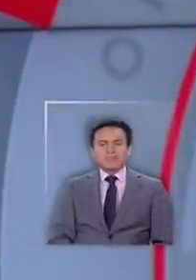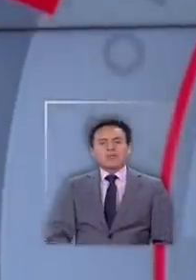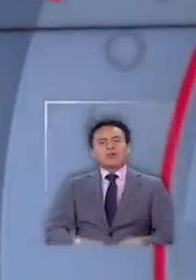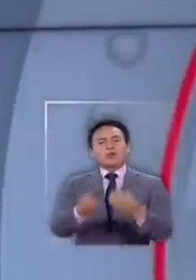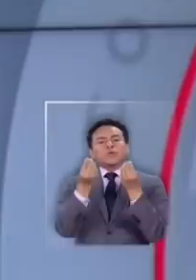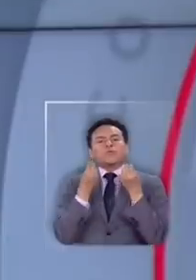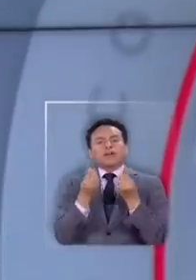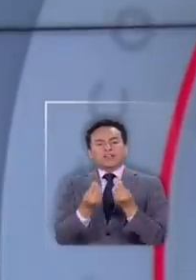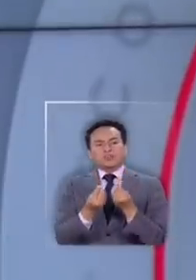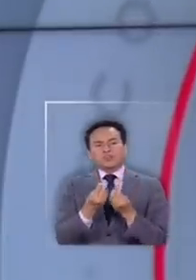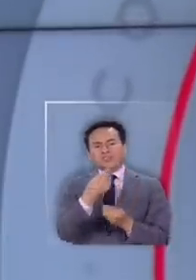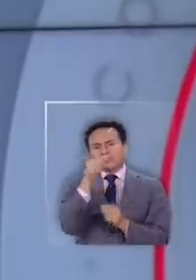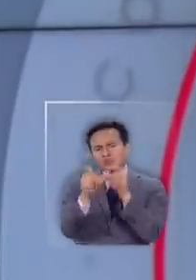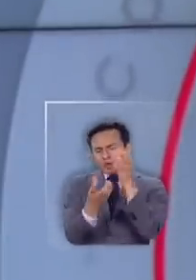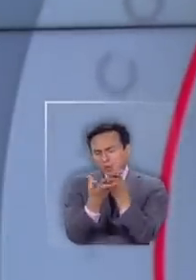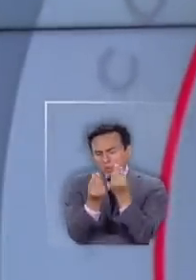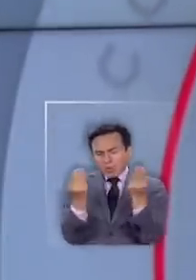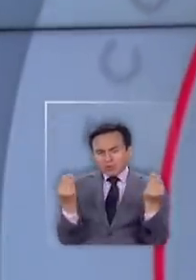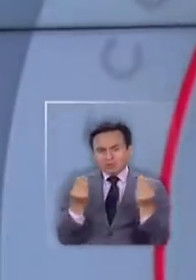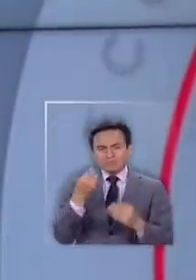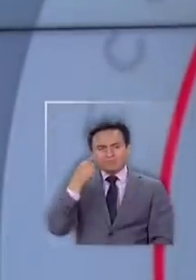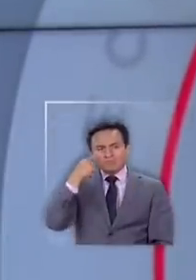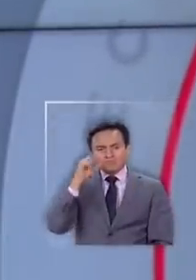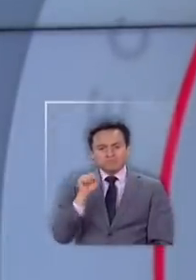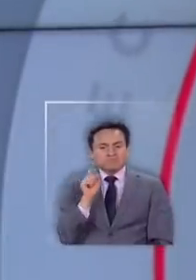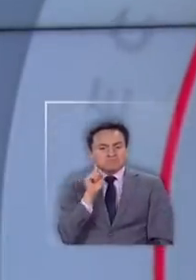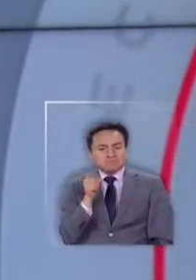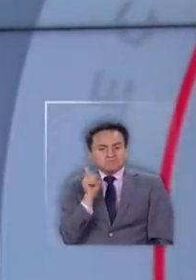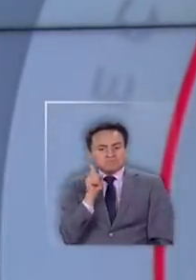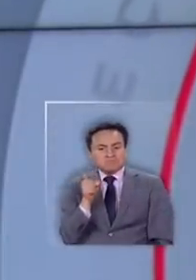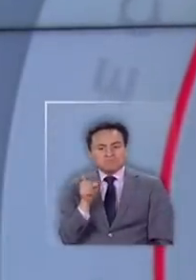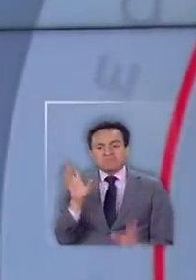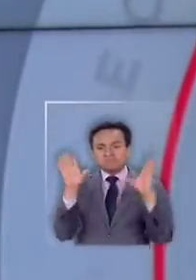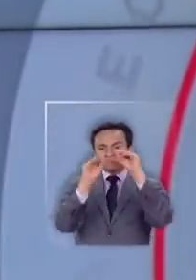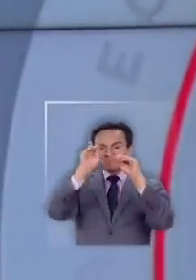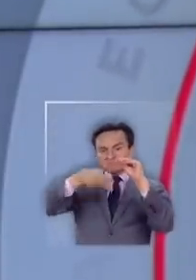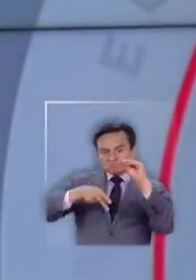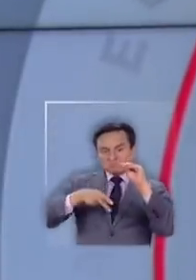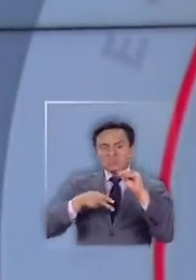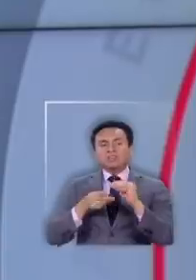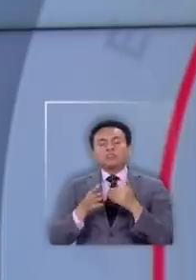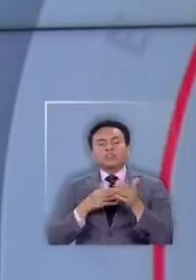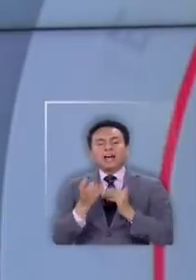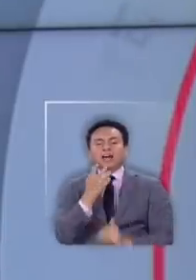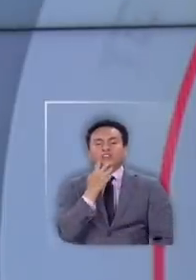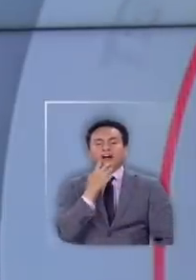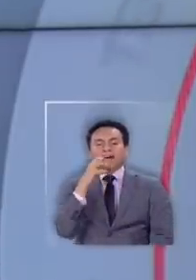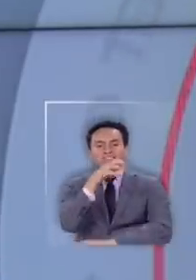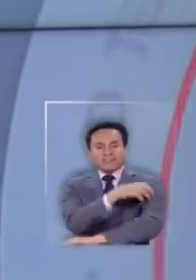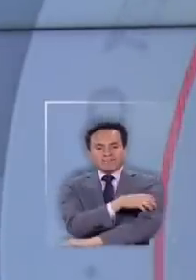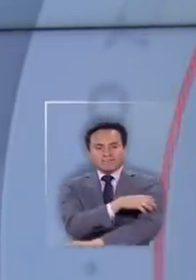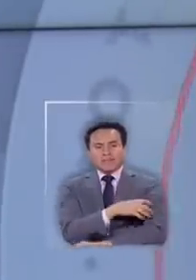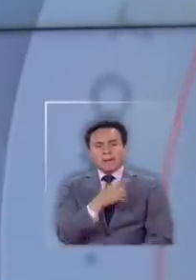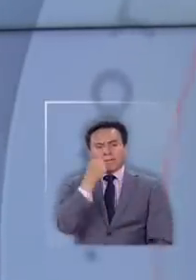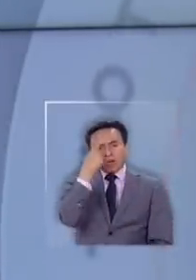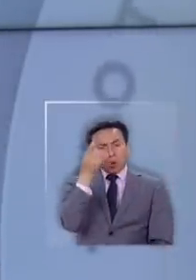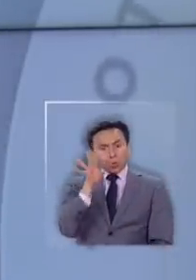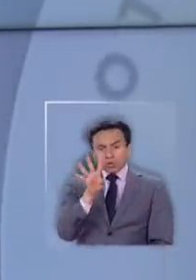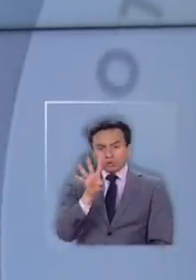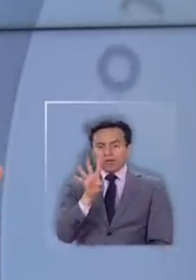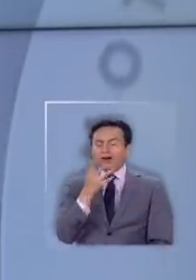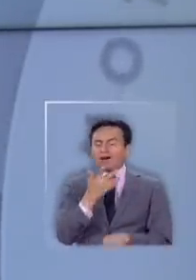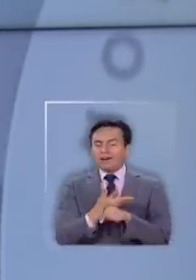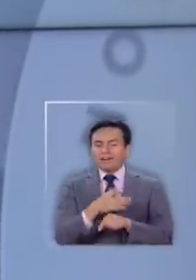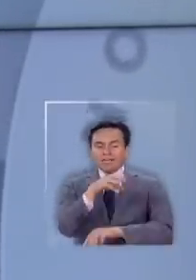Bueno, cientos de personas fueron detectadas infringiendo el toque de queda en la región de Antofagasta, pero no fueron los únicos.